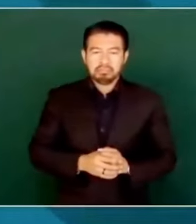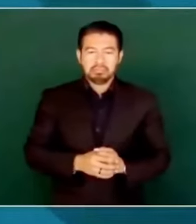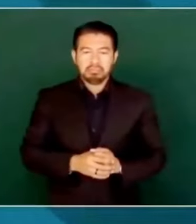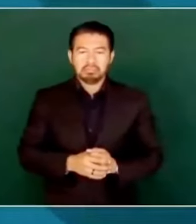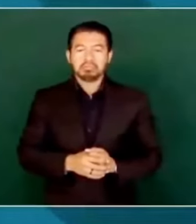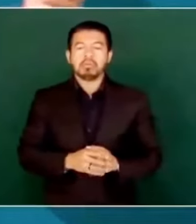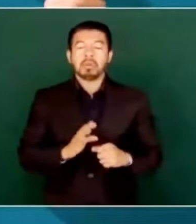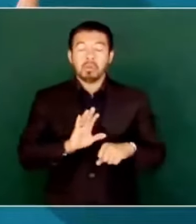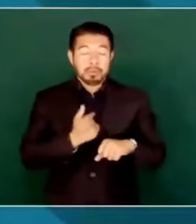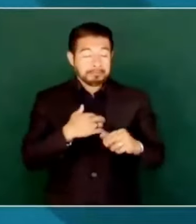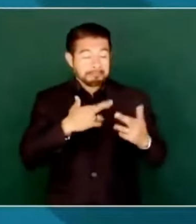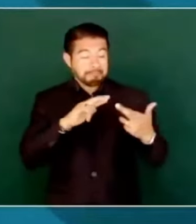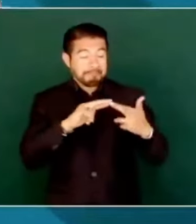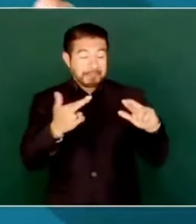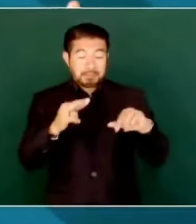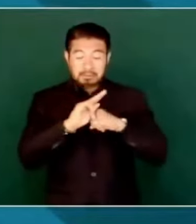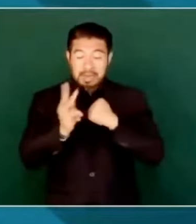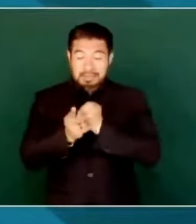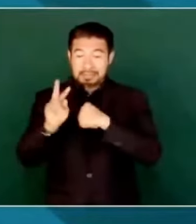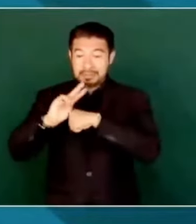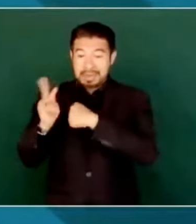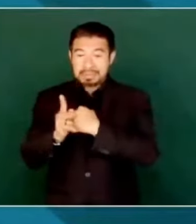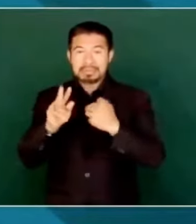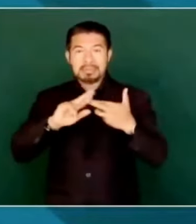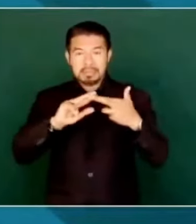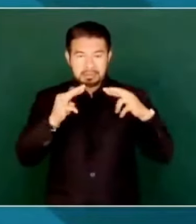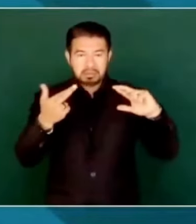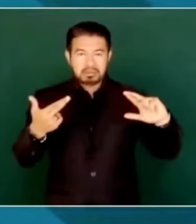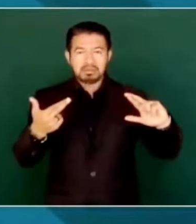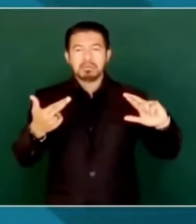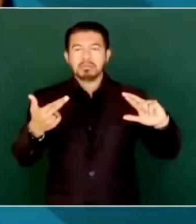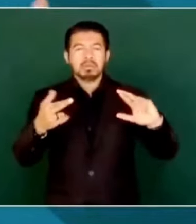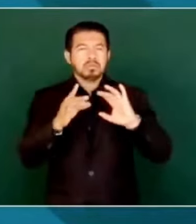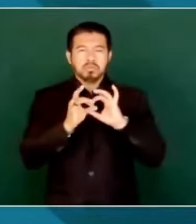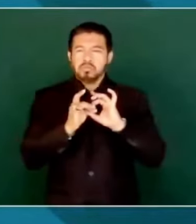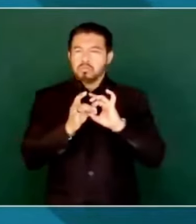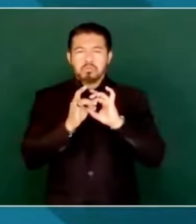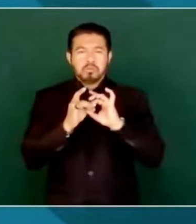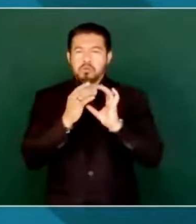Porque nosotros tenemos muy buenas relaciones y no tienen por qué